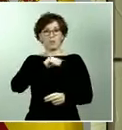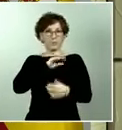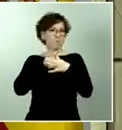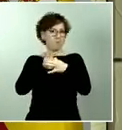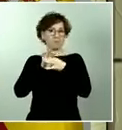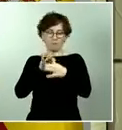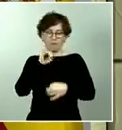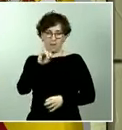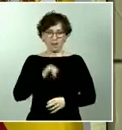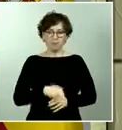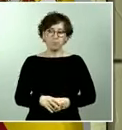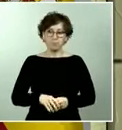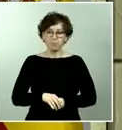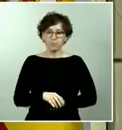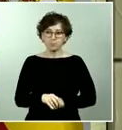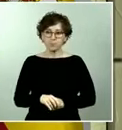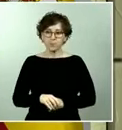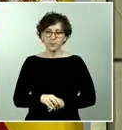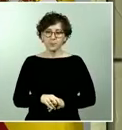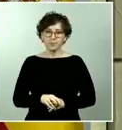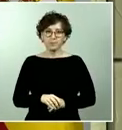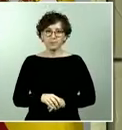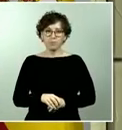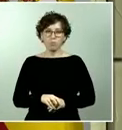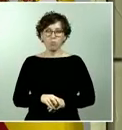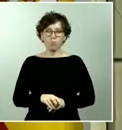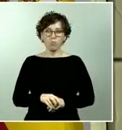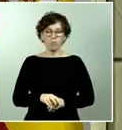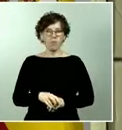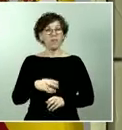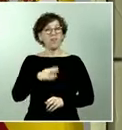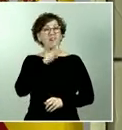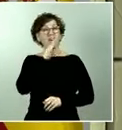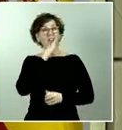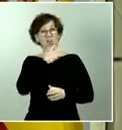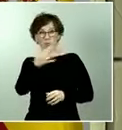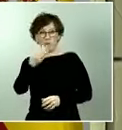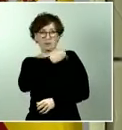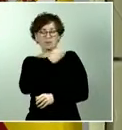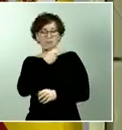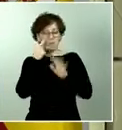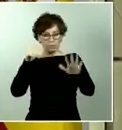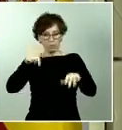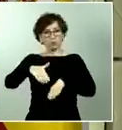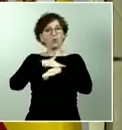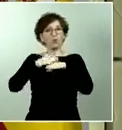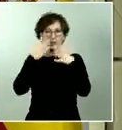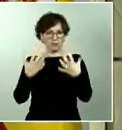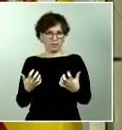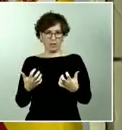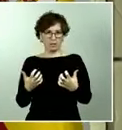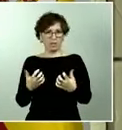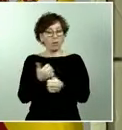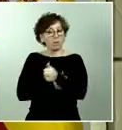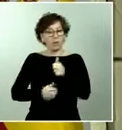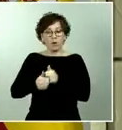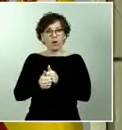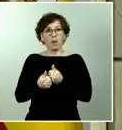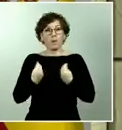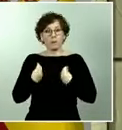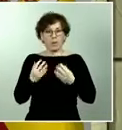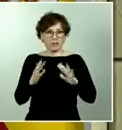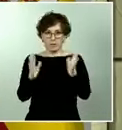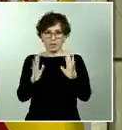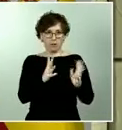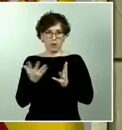a lo demás mire este es un gobierno serio que en este momento tiene una prioridad que es salvar vidas humanas es la prioridad y reconstruir